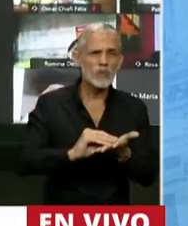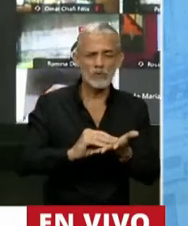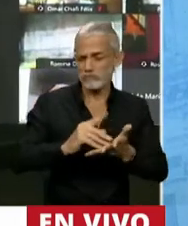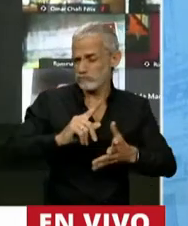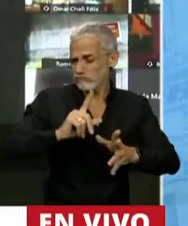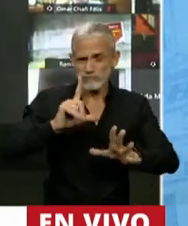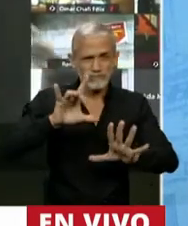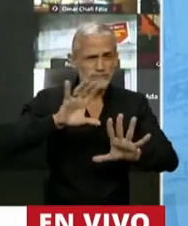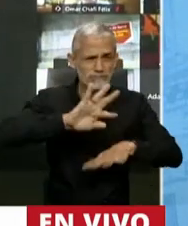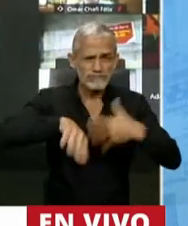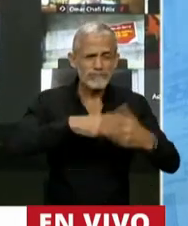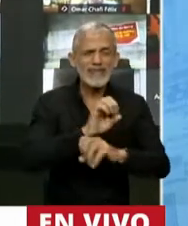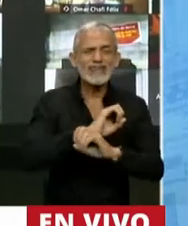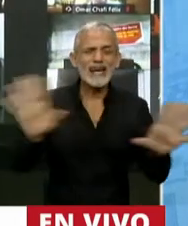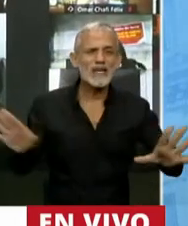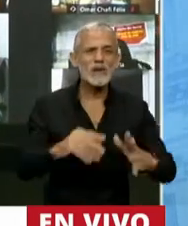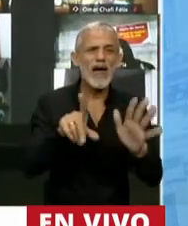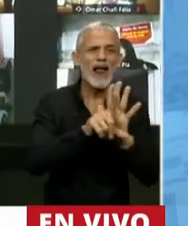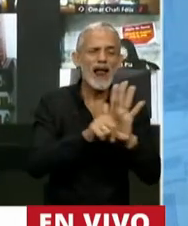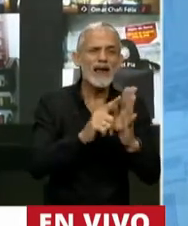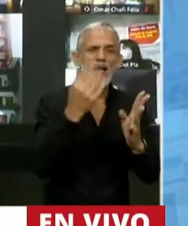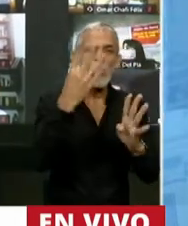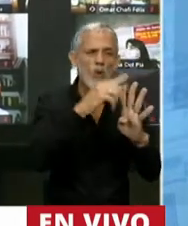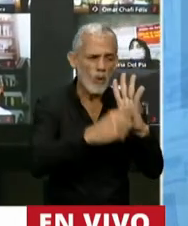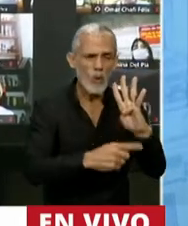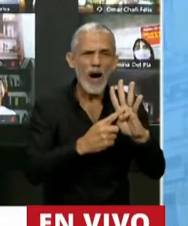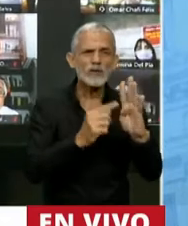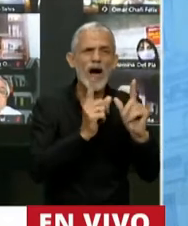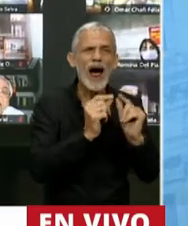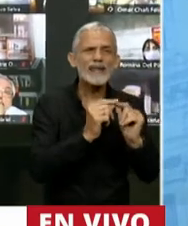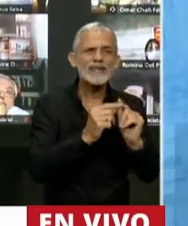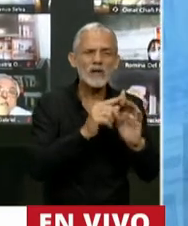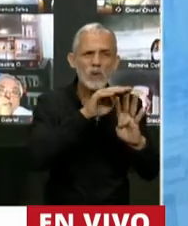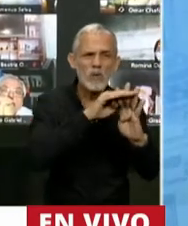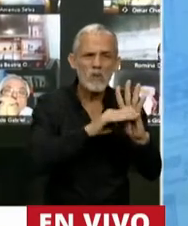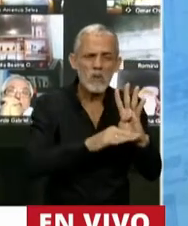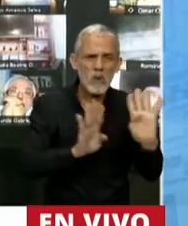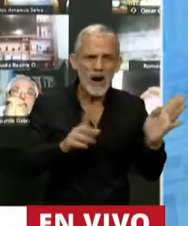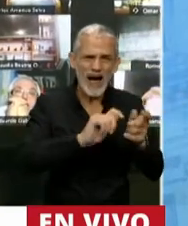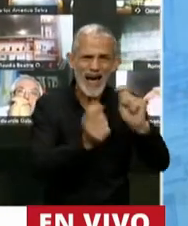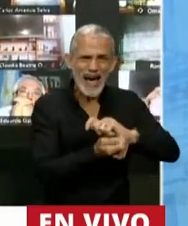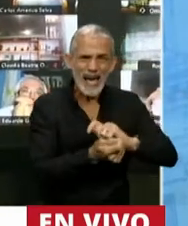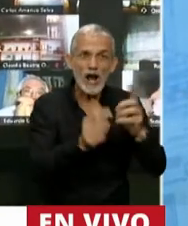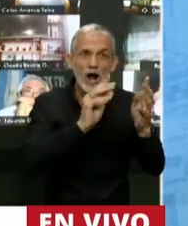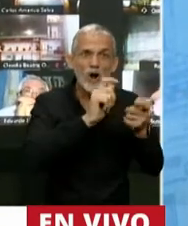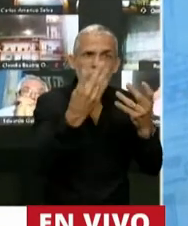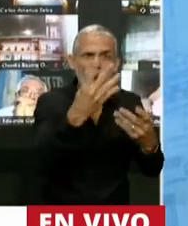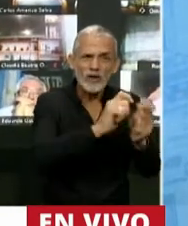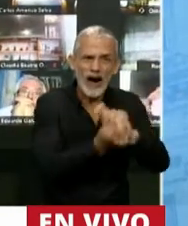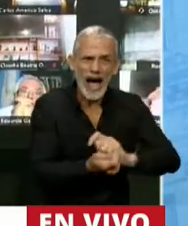escandaloso. Esta ley tiene cuatro artículos dispositivos y acá modifican los cuatro.